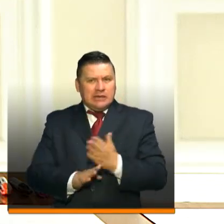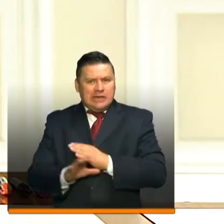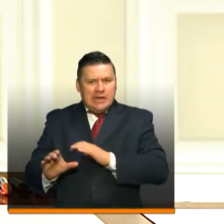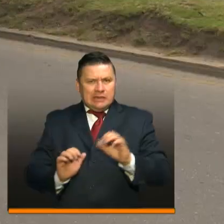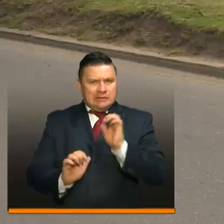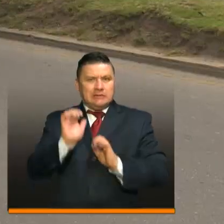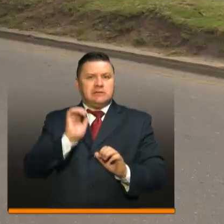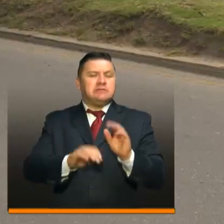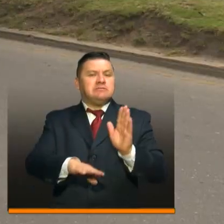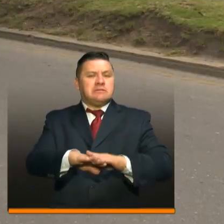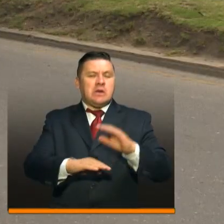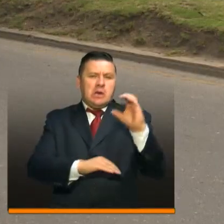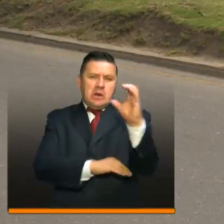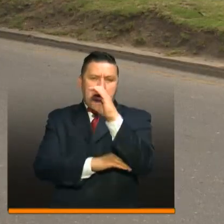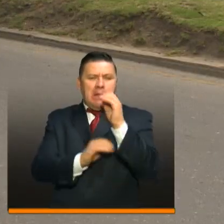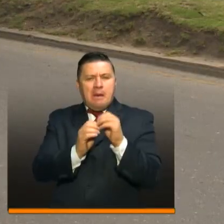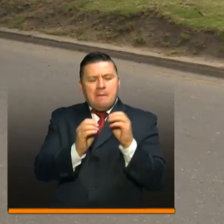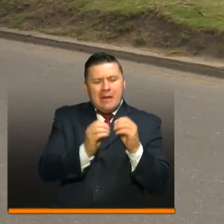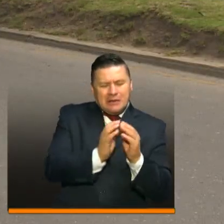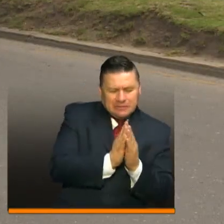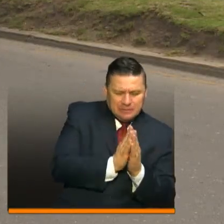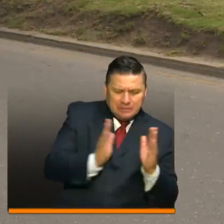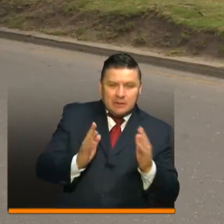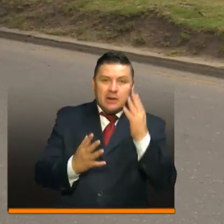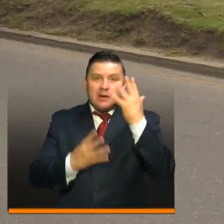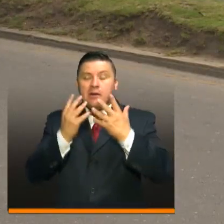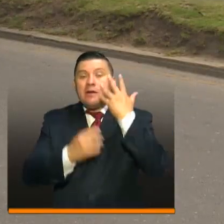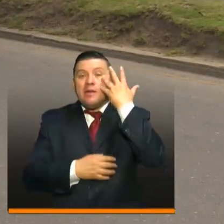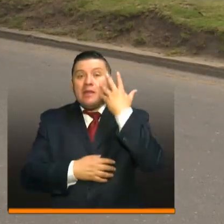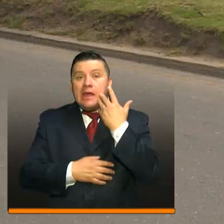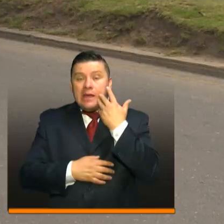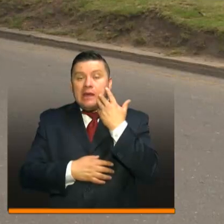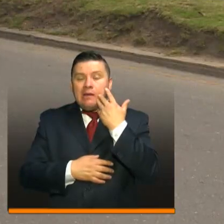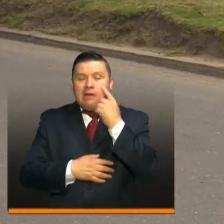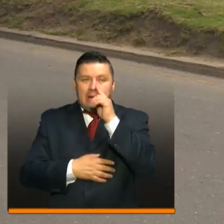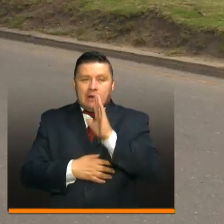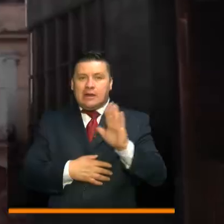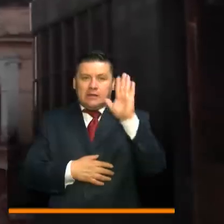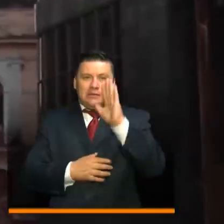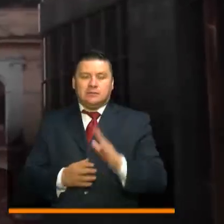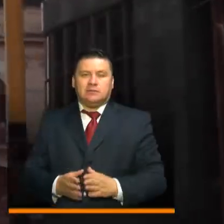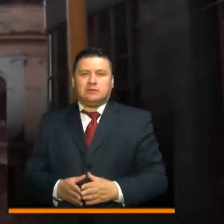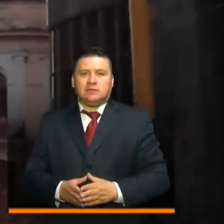acción, anunció al país la ampliación por 14 días de la cuarentena nacional.